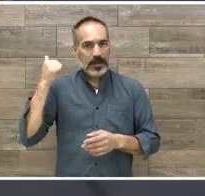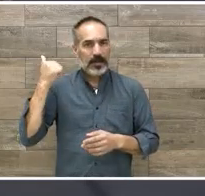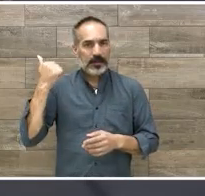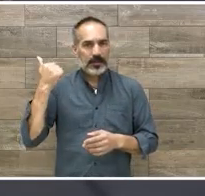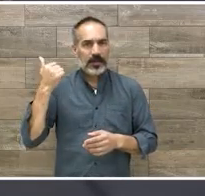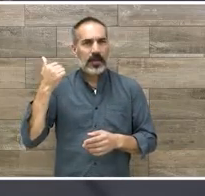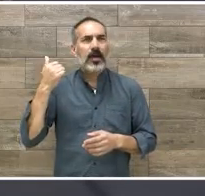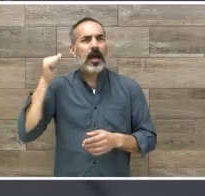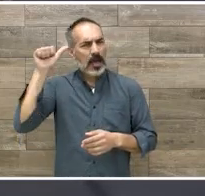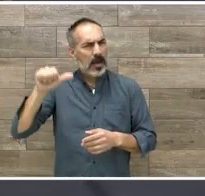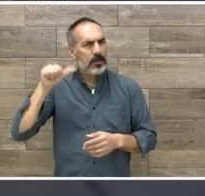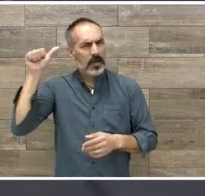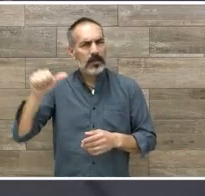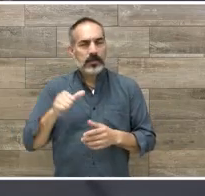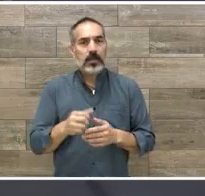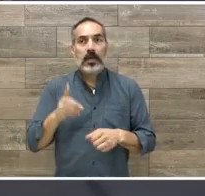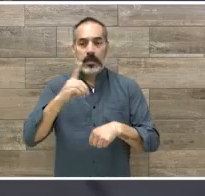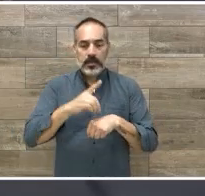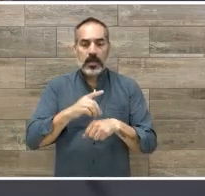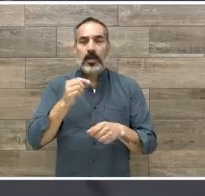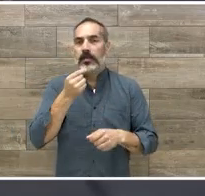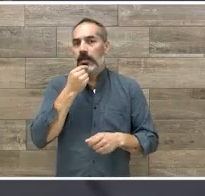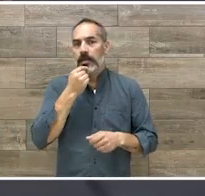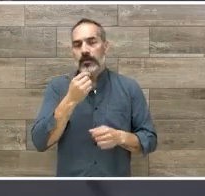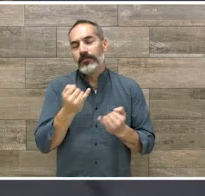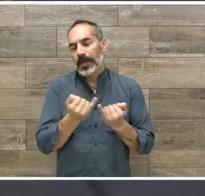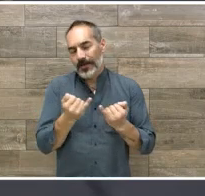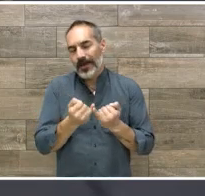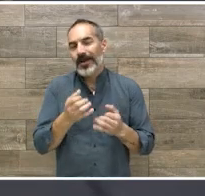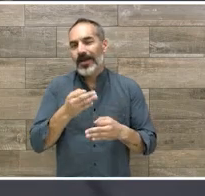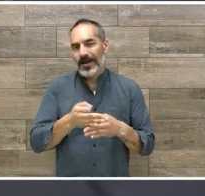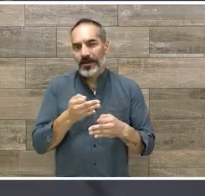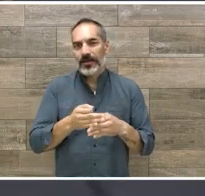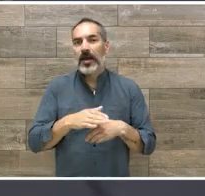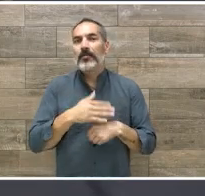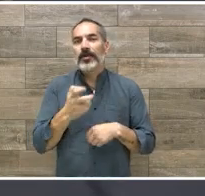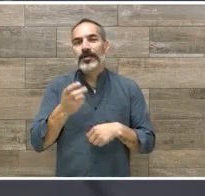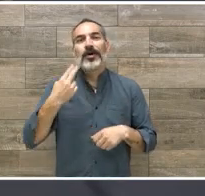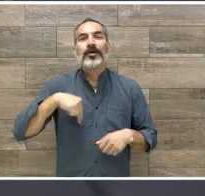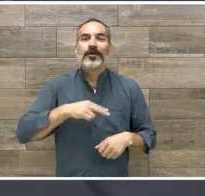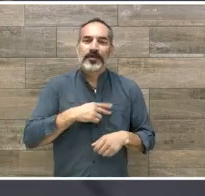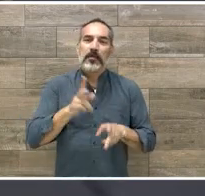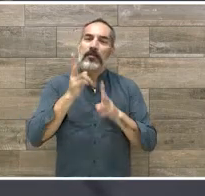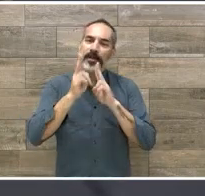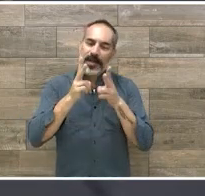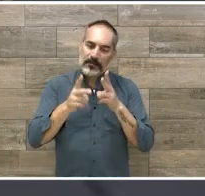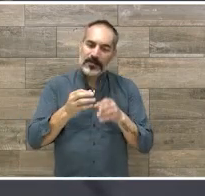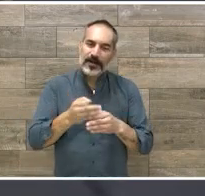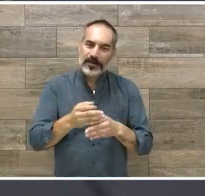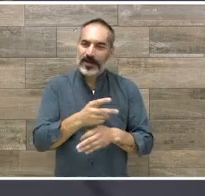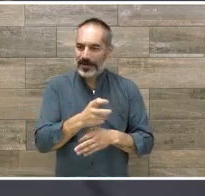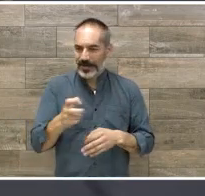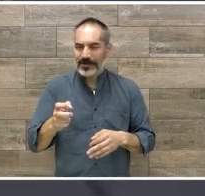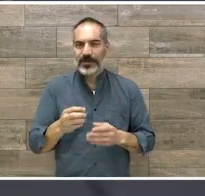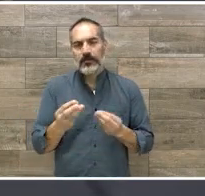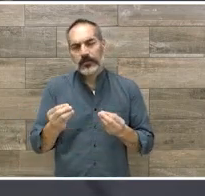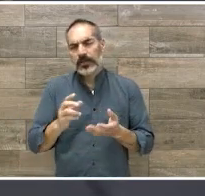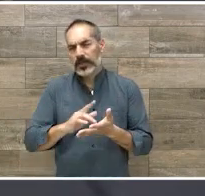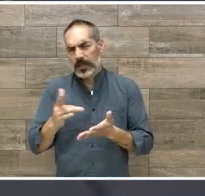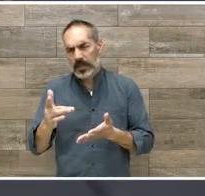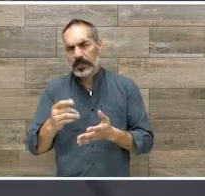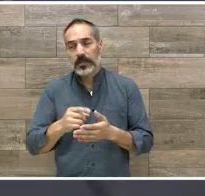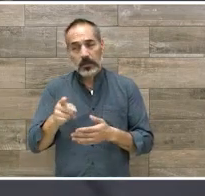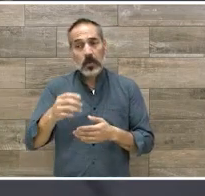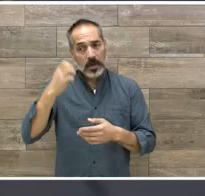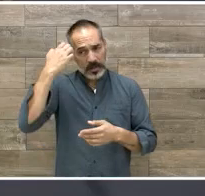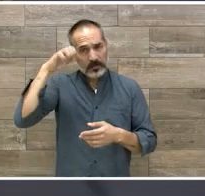de los Niños. Y pues obviamente esta espero que sea la primera de muchas entrevistas, tomando en consideración tu amplia